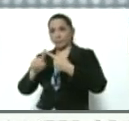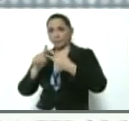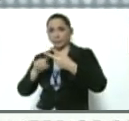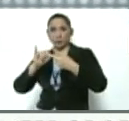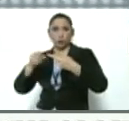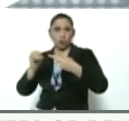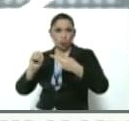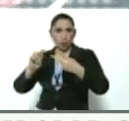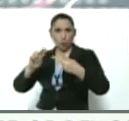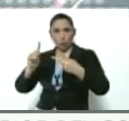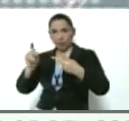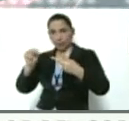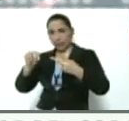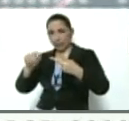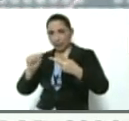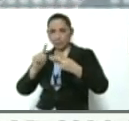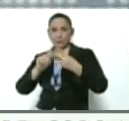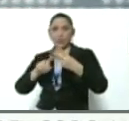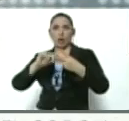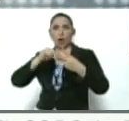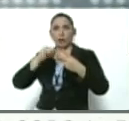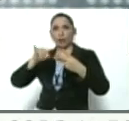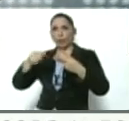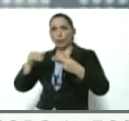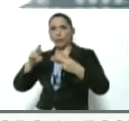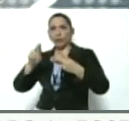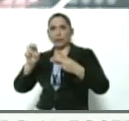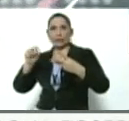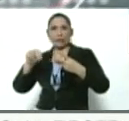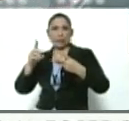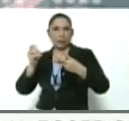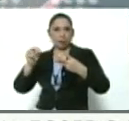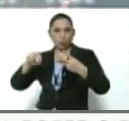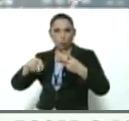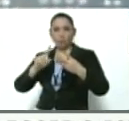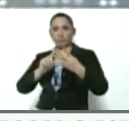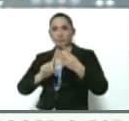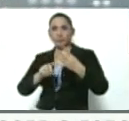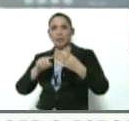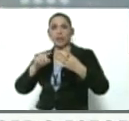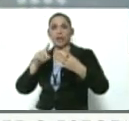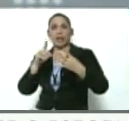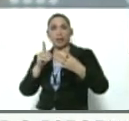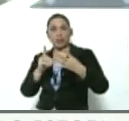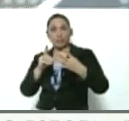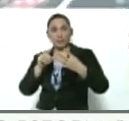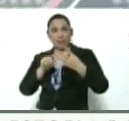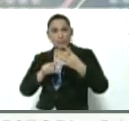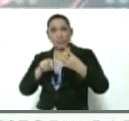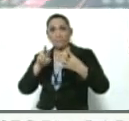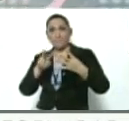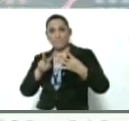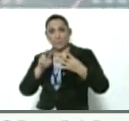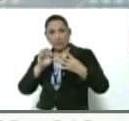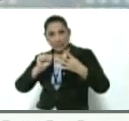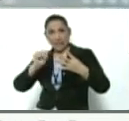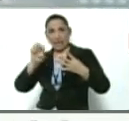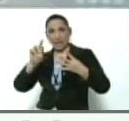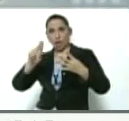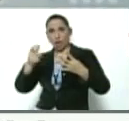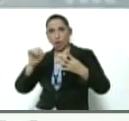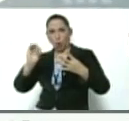Vergara y JJ Rendón. En efecto, la Fiscalía General de la República inició una averiguación penal